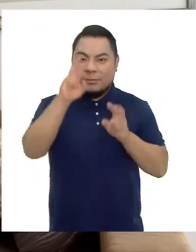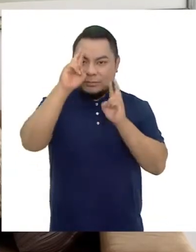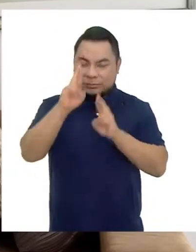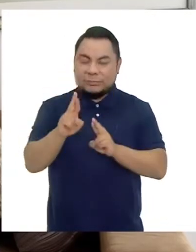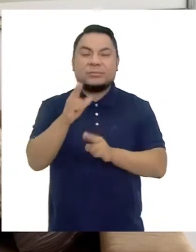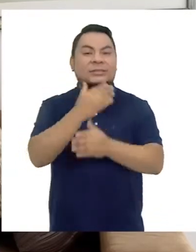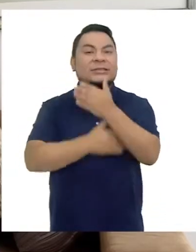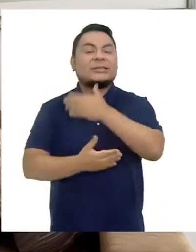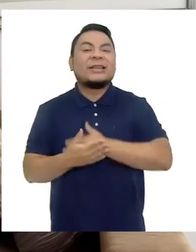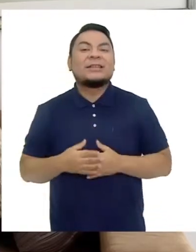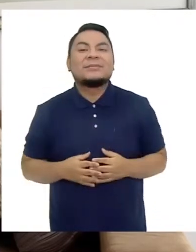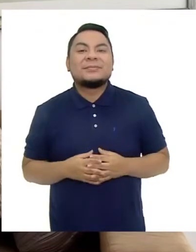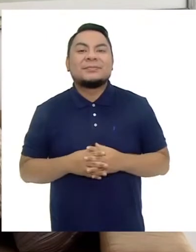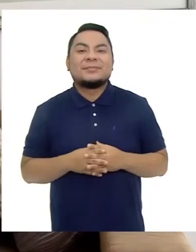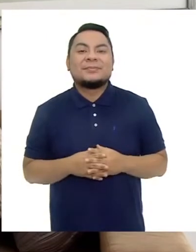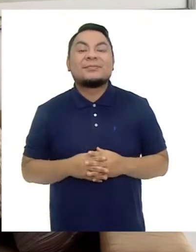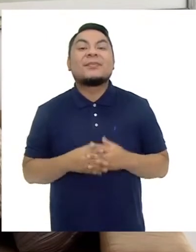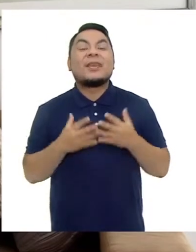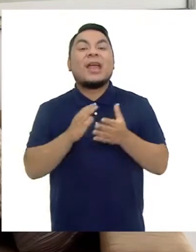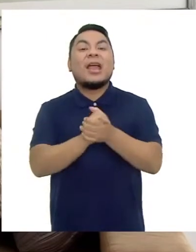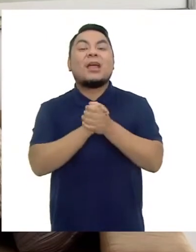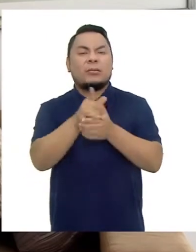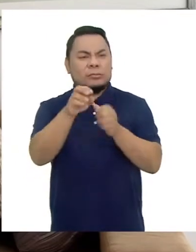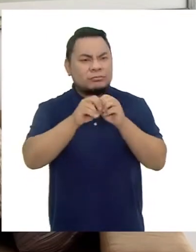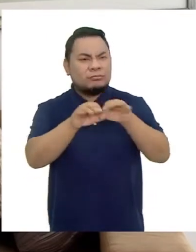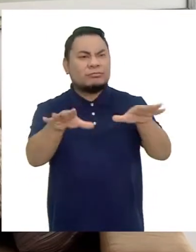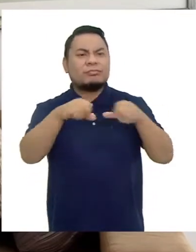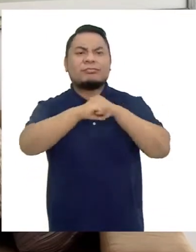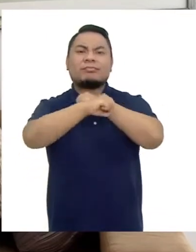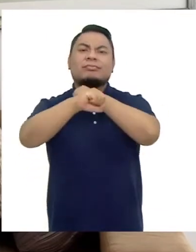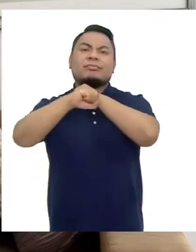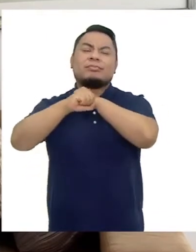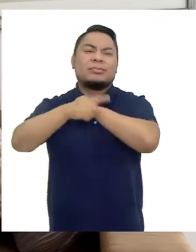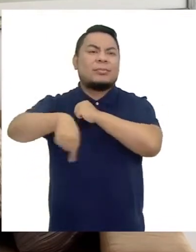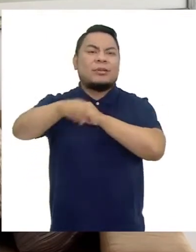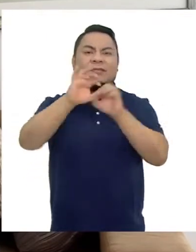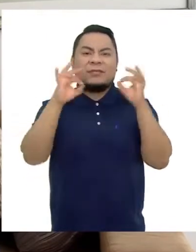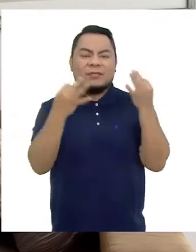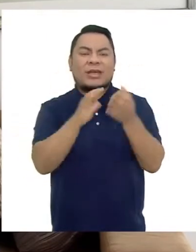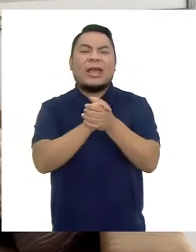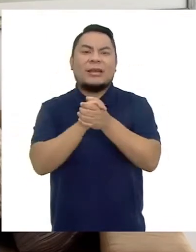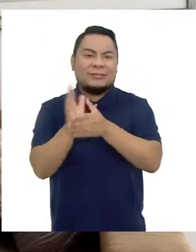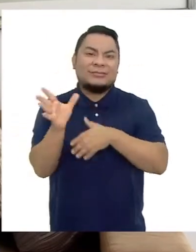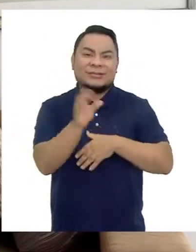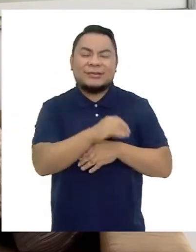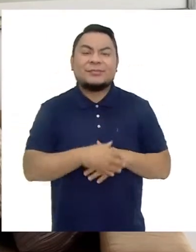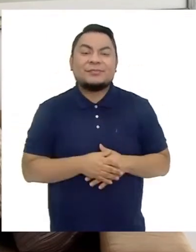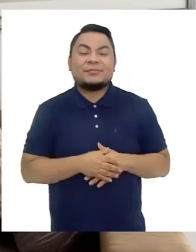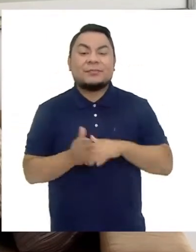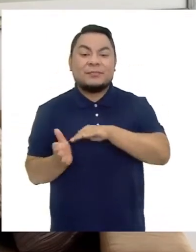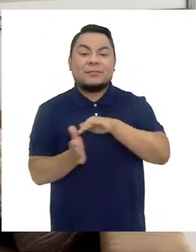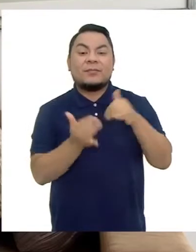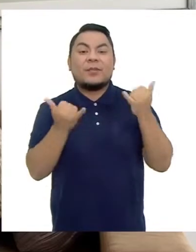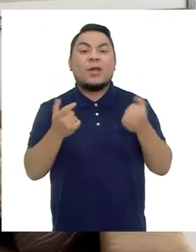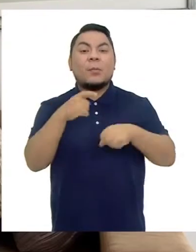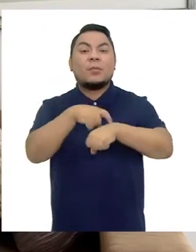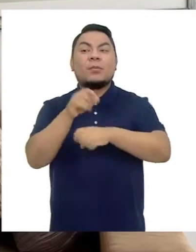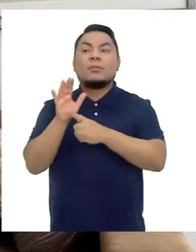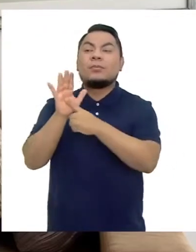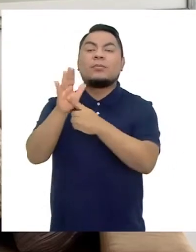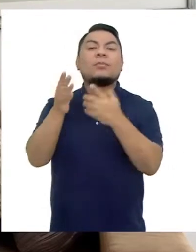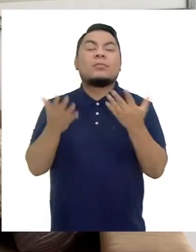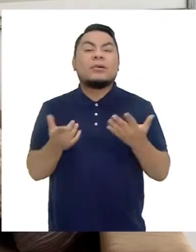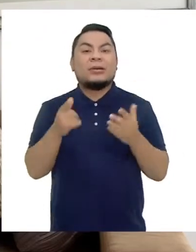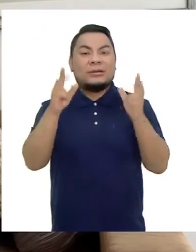respeto Persona con discapacidad Amigos difundamos Esta campaña Con nuestra familia Nuestros amigos Y ahora es